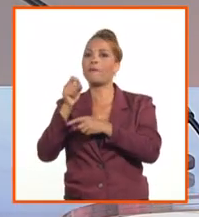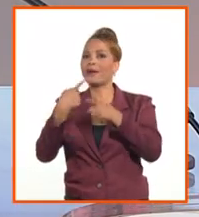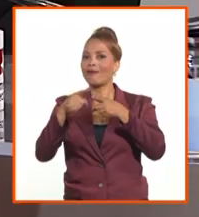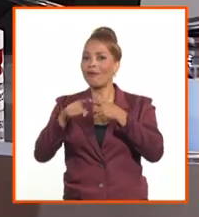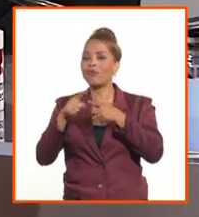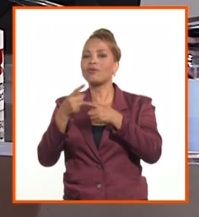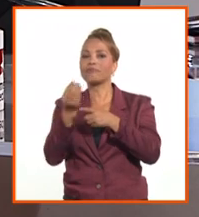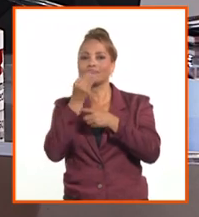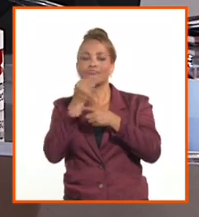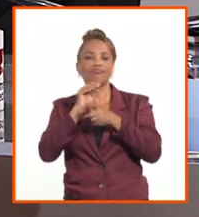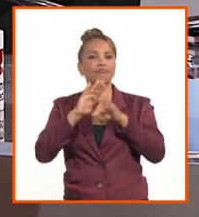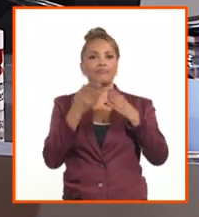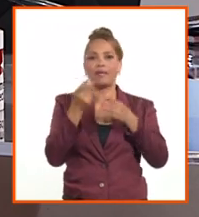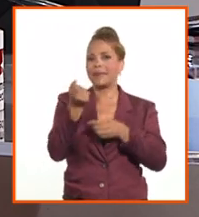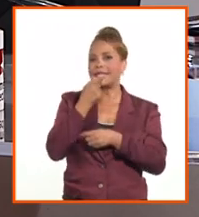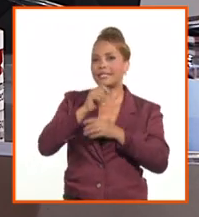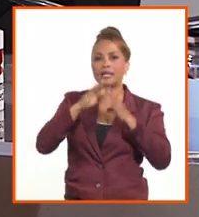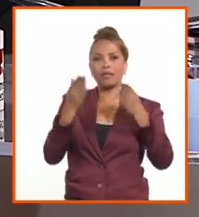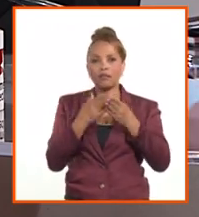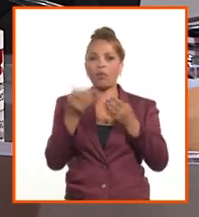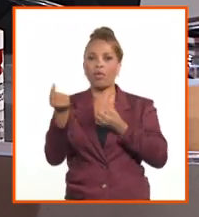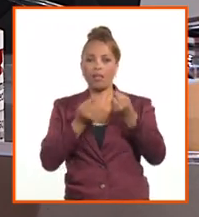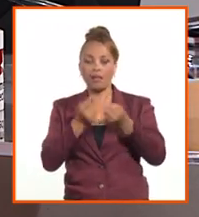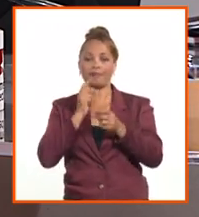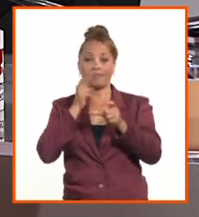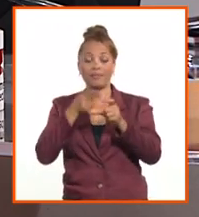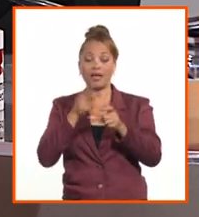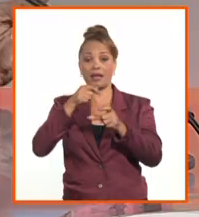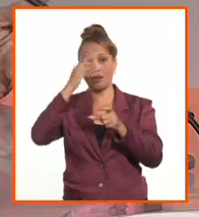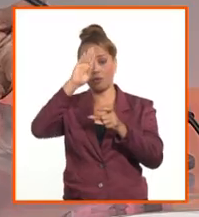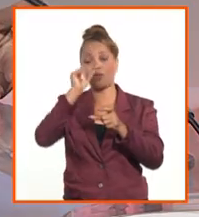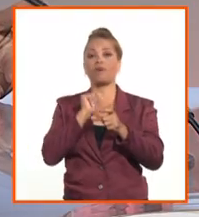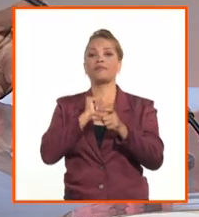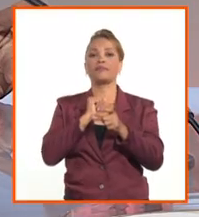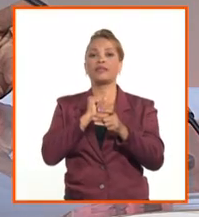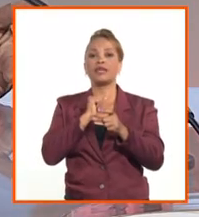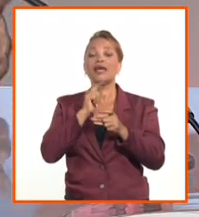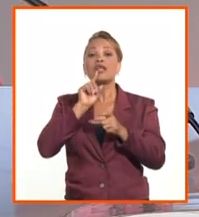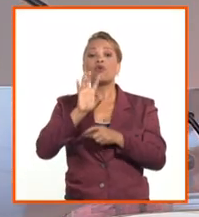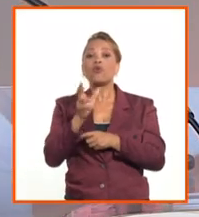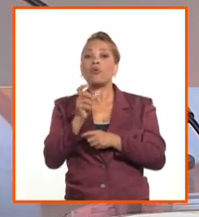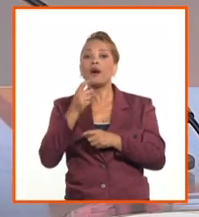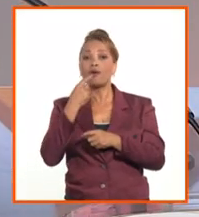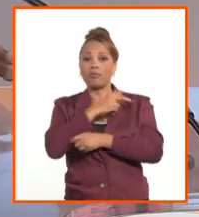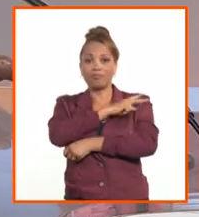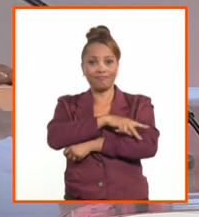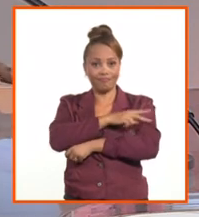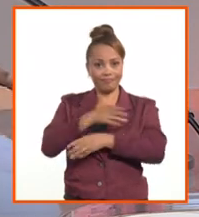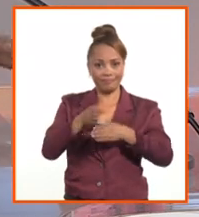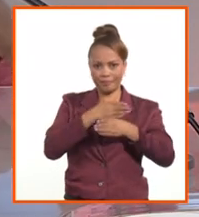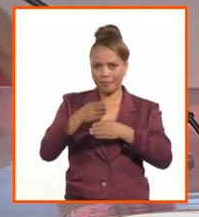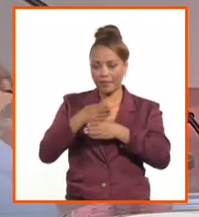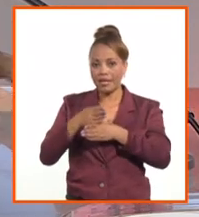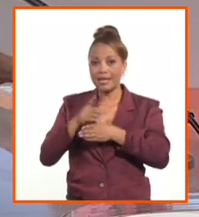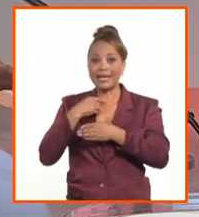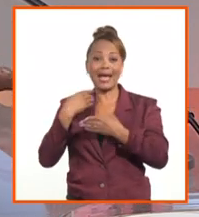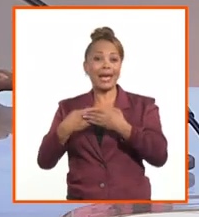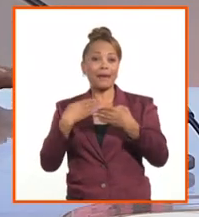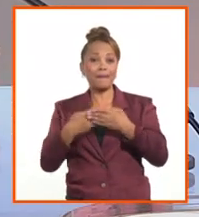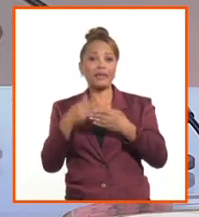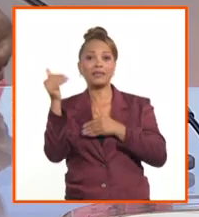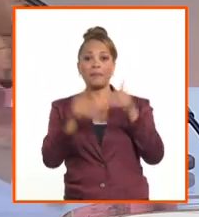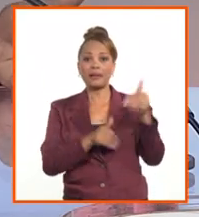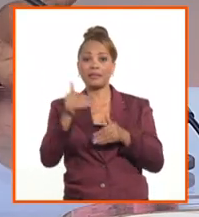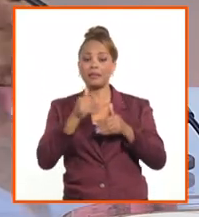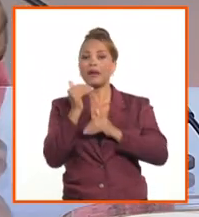hasta el último paso. Y cada día más los bancos extranjeros y las empresas que participan en